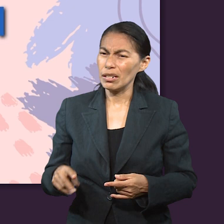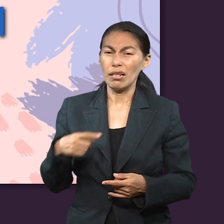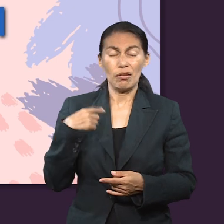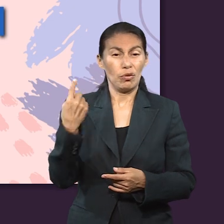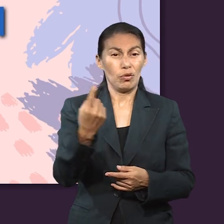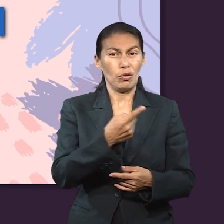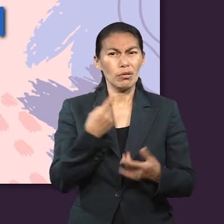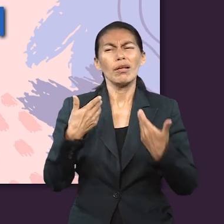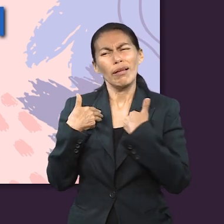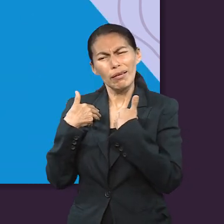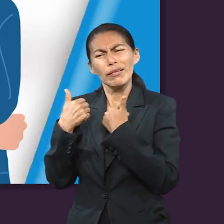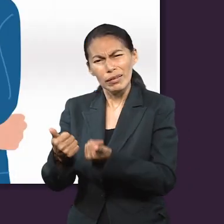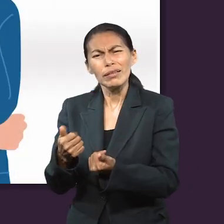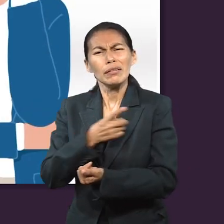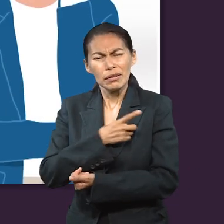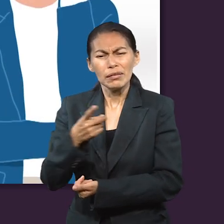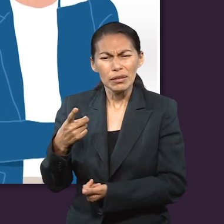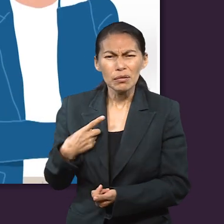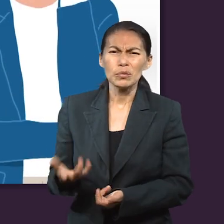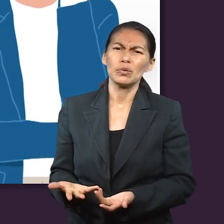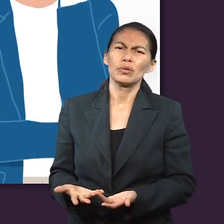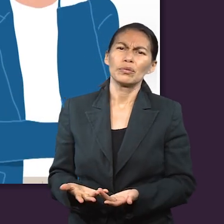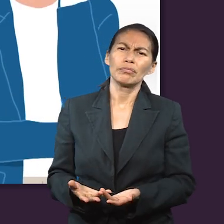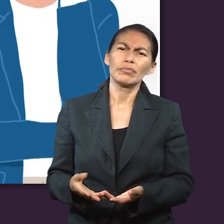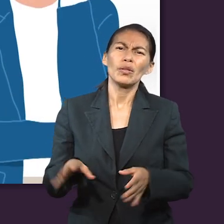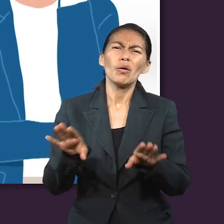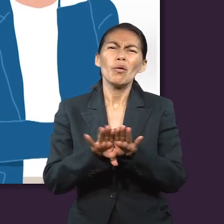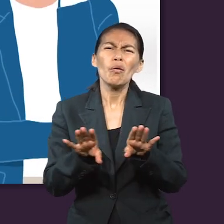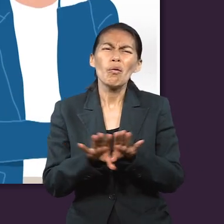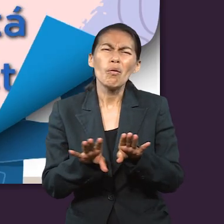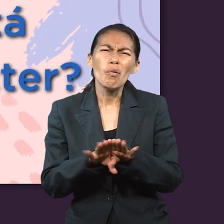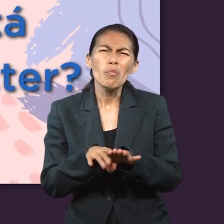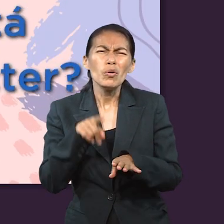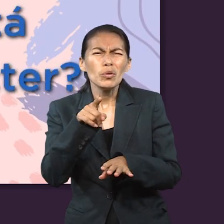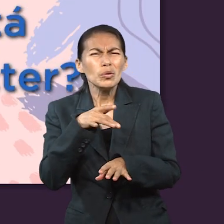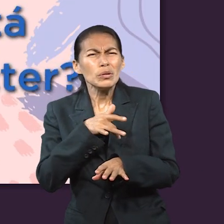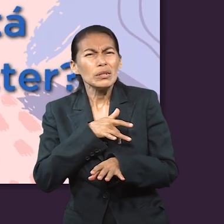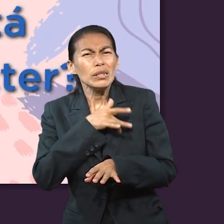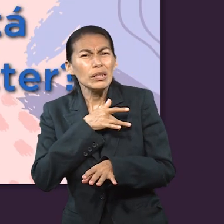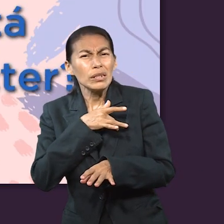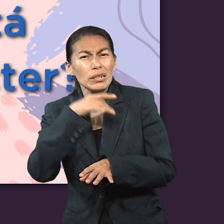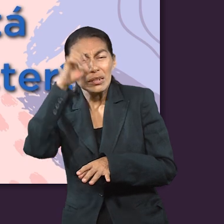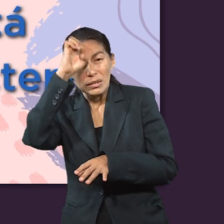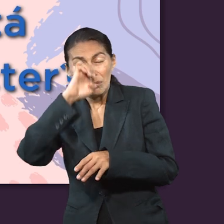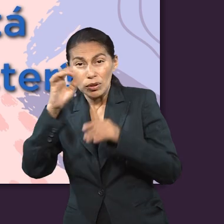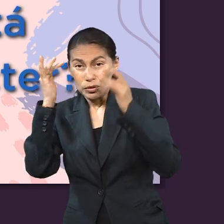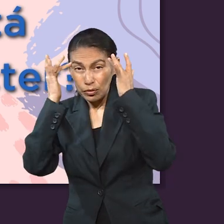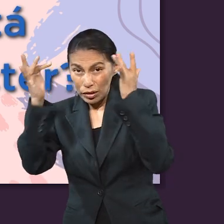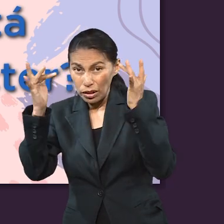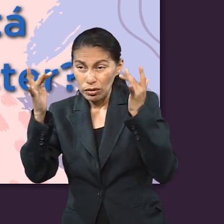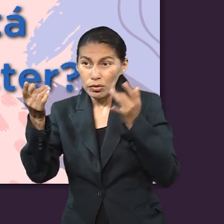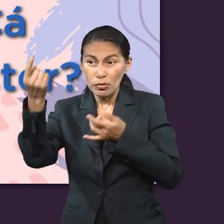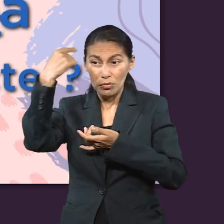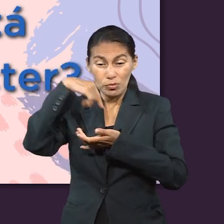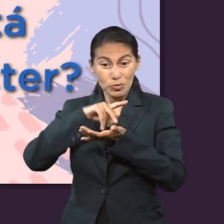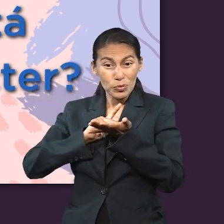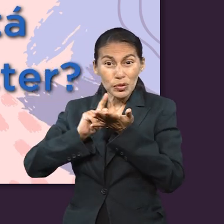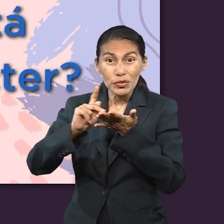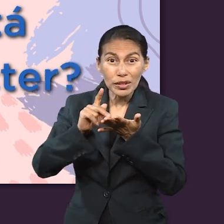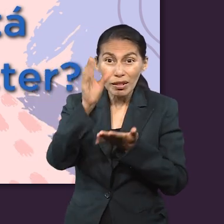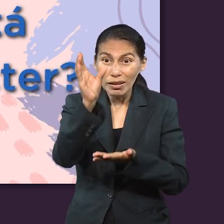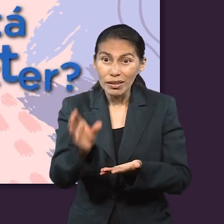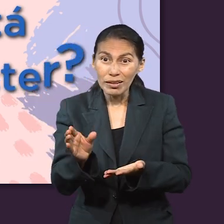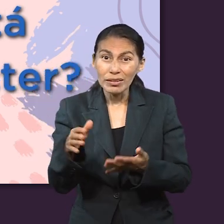con una historia real. Y debemos ser conscientes de esto. ¿De qué manera notas personalmente que el Espíritu Santo está